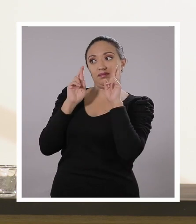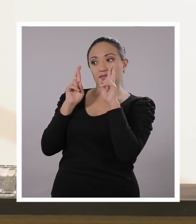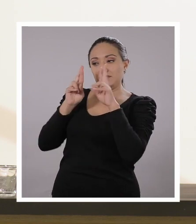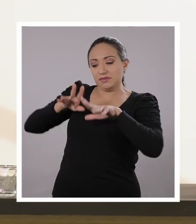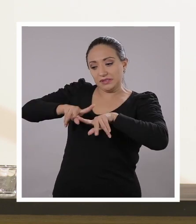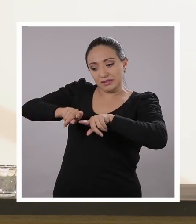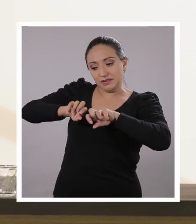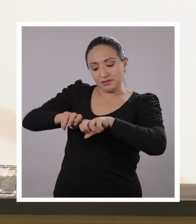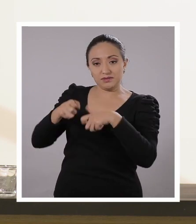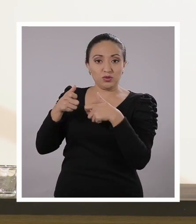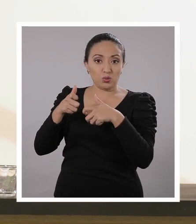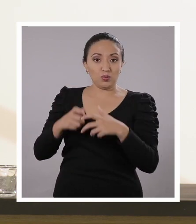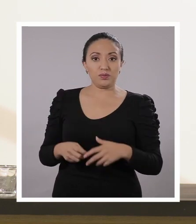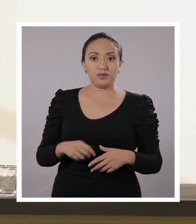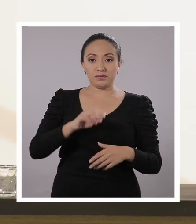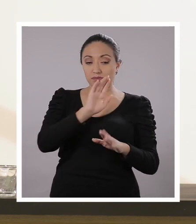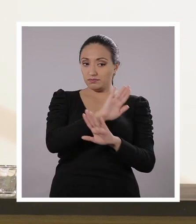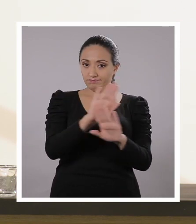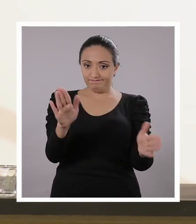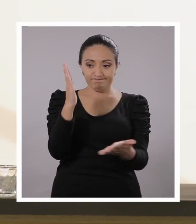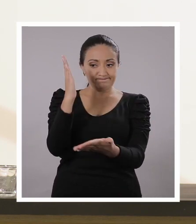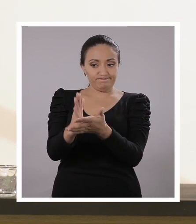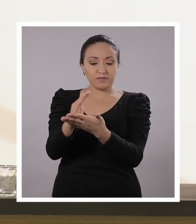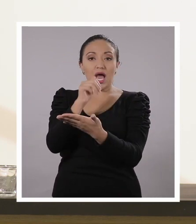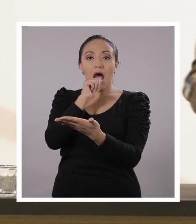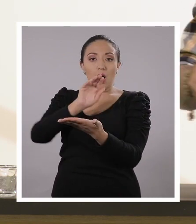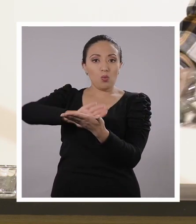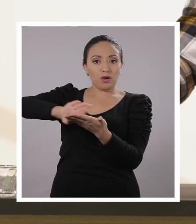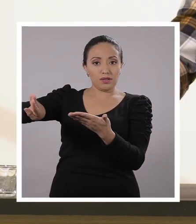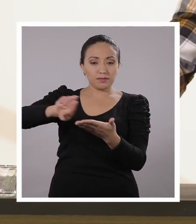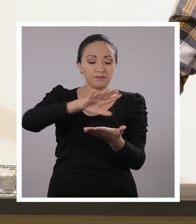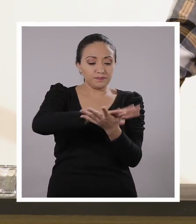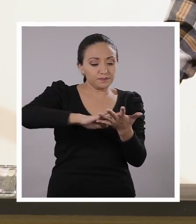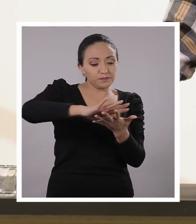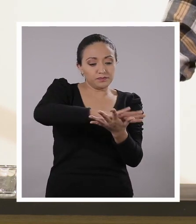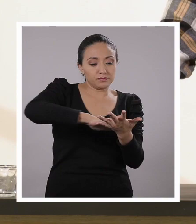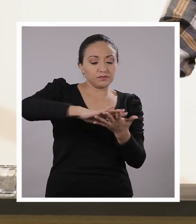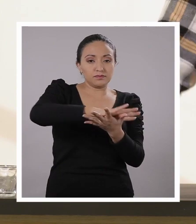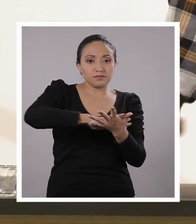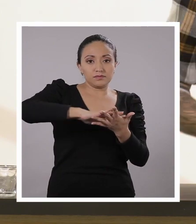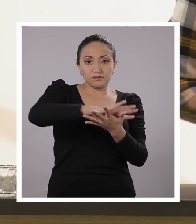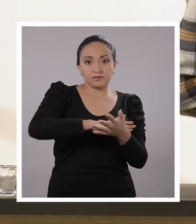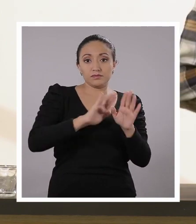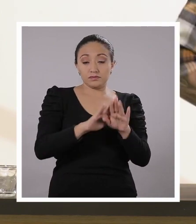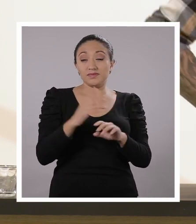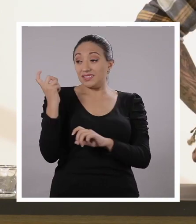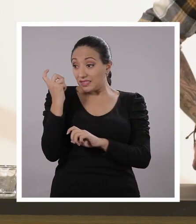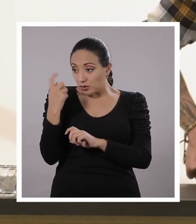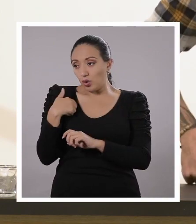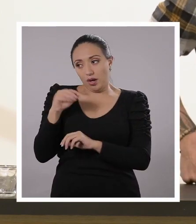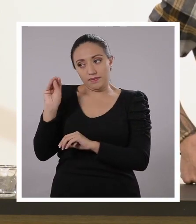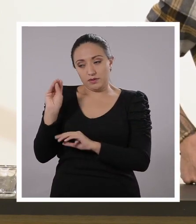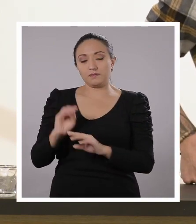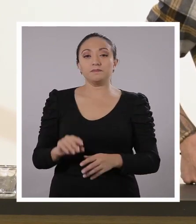una masa buenísima, ¿ya? No vamos a poner más agua, vamos a tratar de que esto se integre. Si necesito, te aviso, ¿ya? Sí. Tenemos aquí